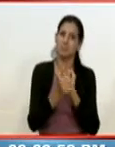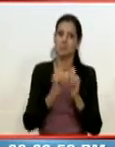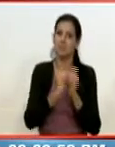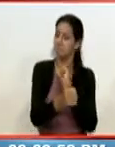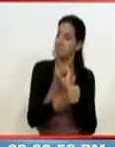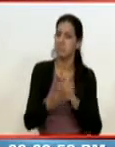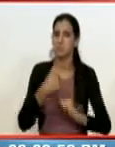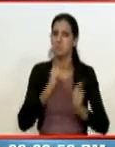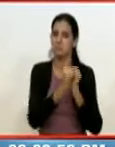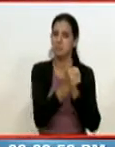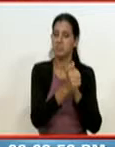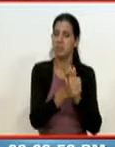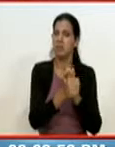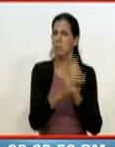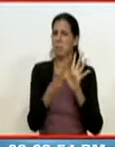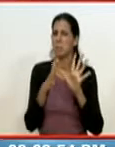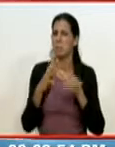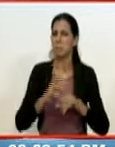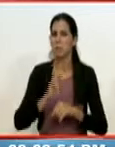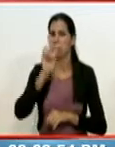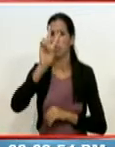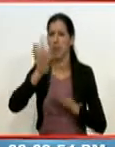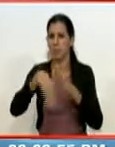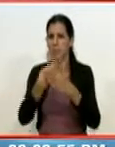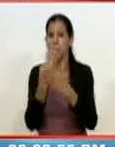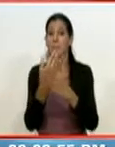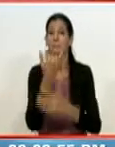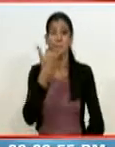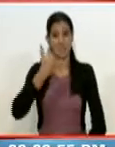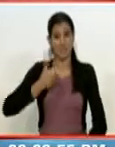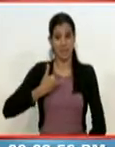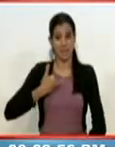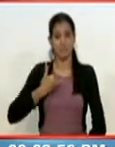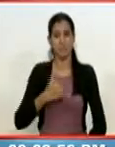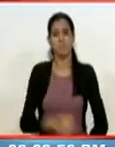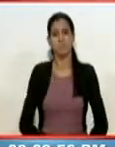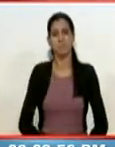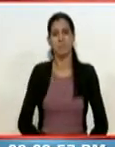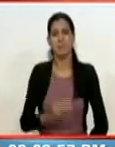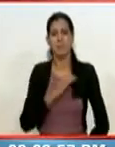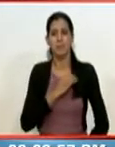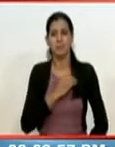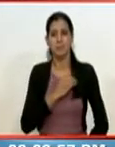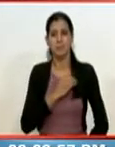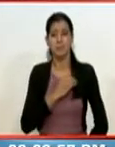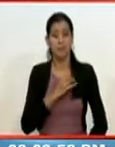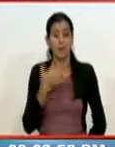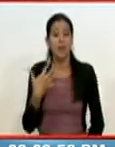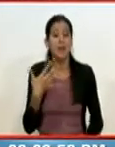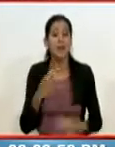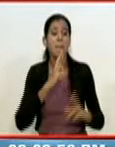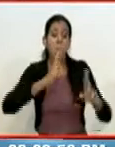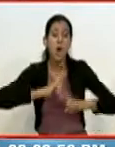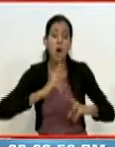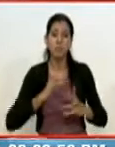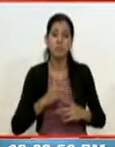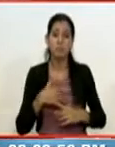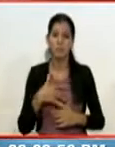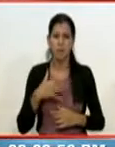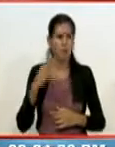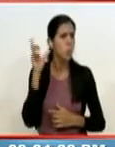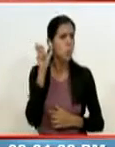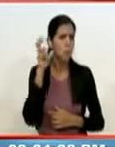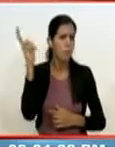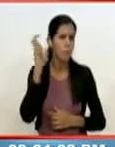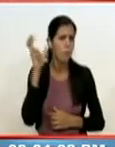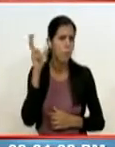Y como a las dos de la mañana me llama y me dice contéstame el mensaje y escucho el aroma, pa, pa, pa, pa.